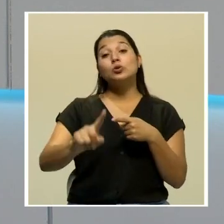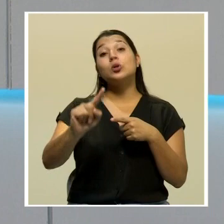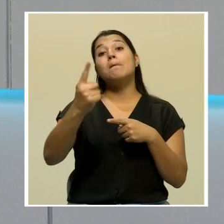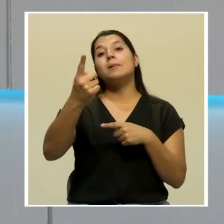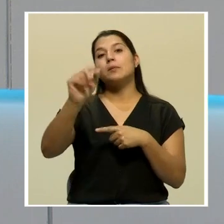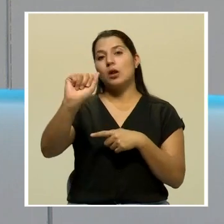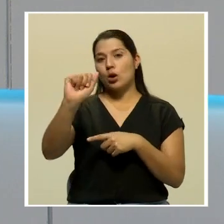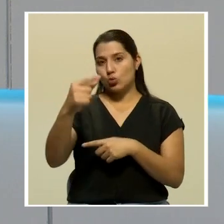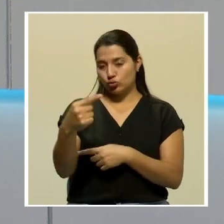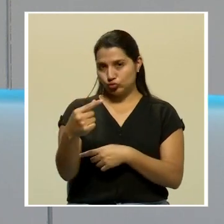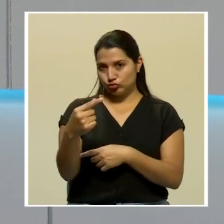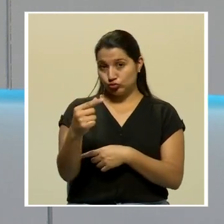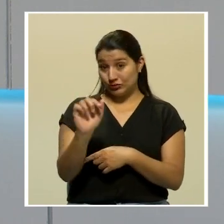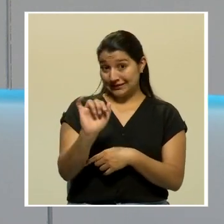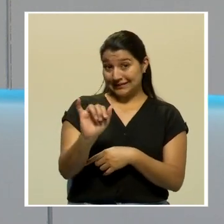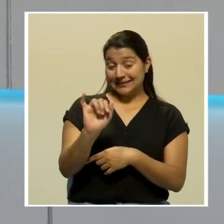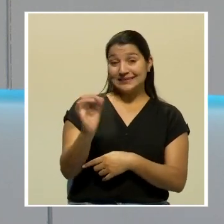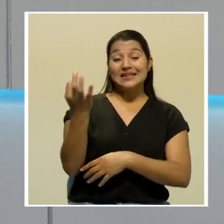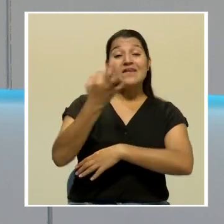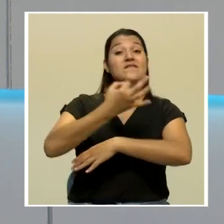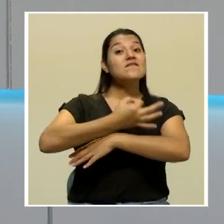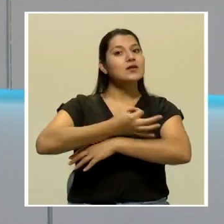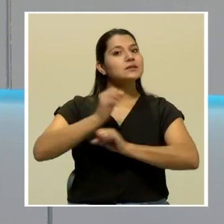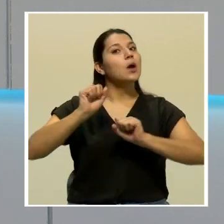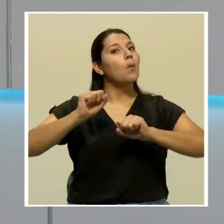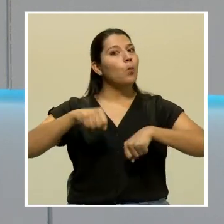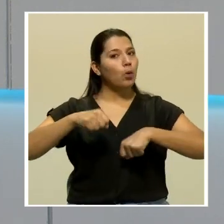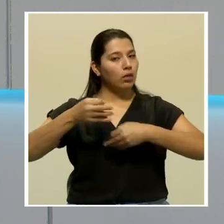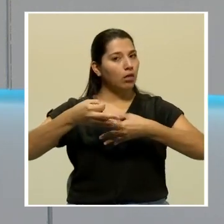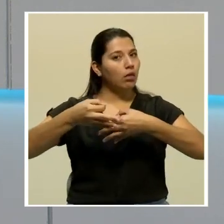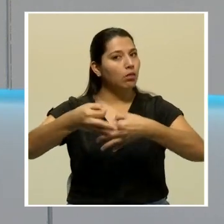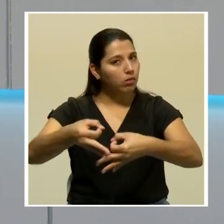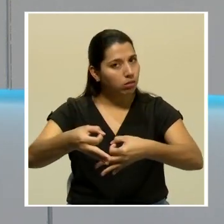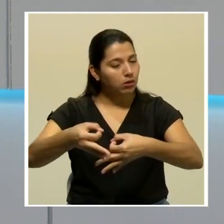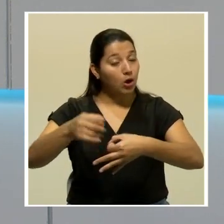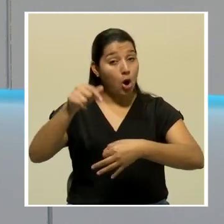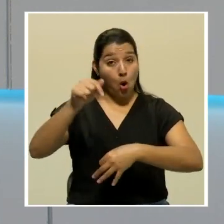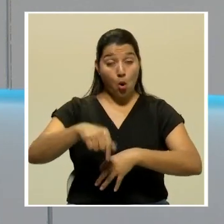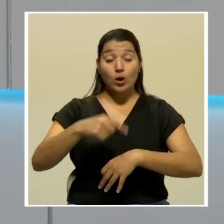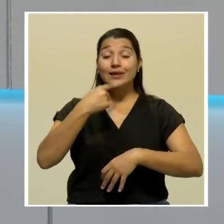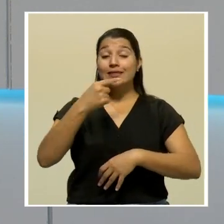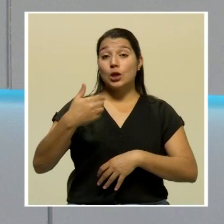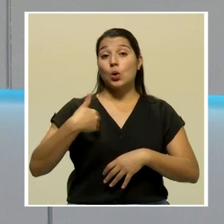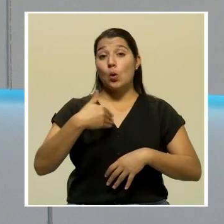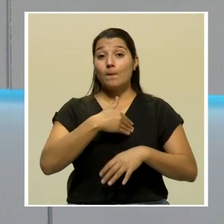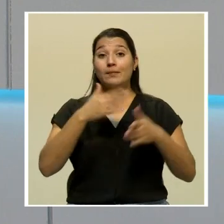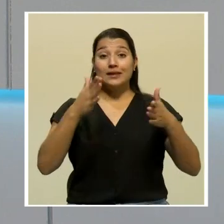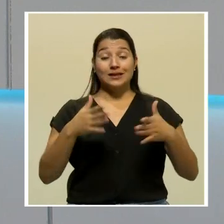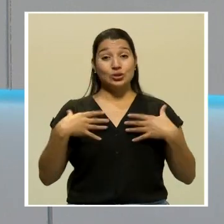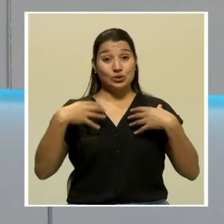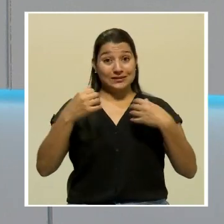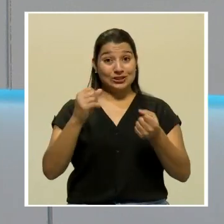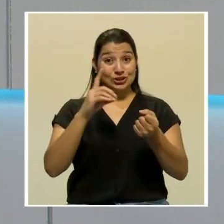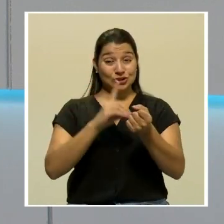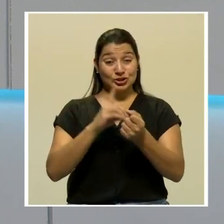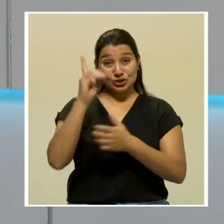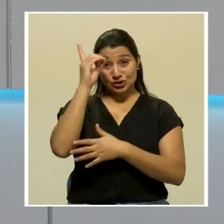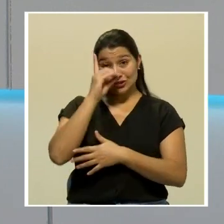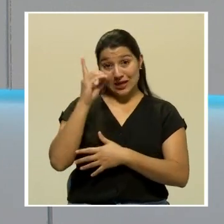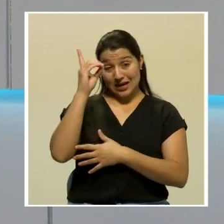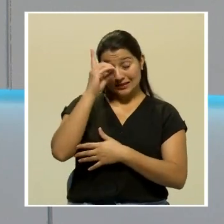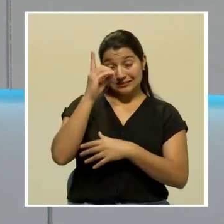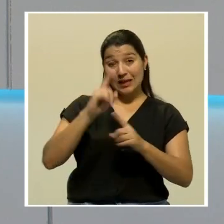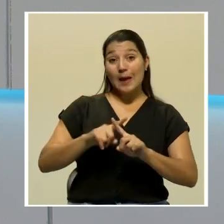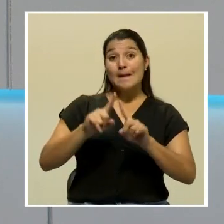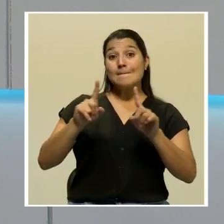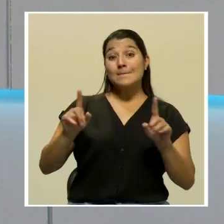agosto. Esta fecha es tentativa y fue la que anunció hoy el ministro de Salud, Daniel Salas. Sin embargo, en